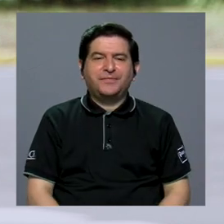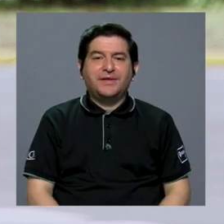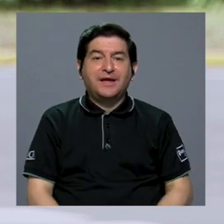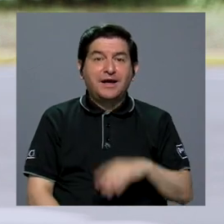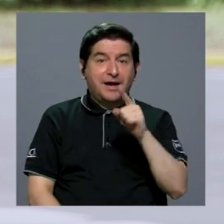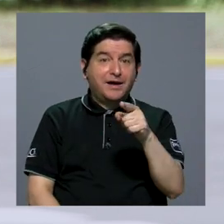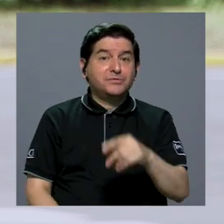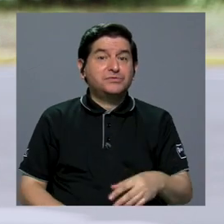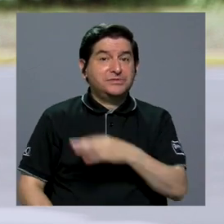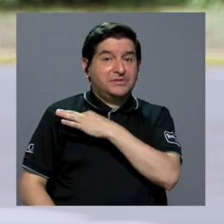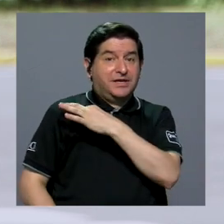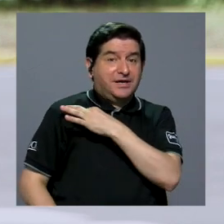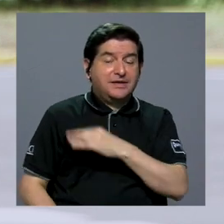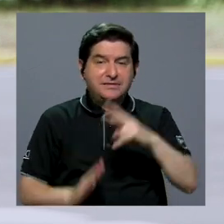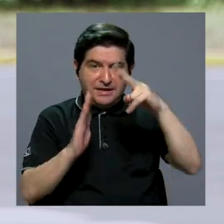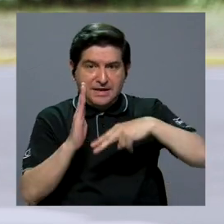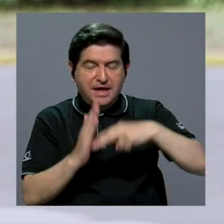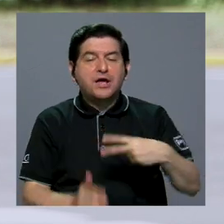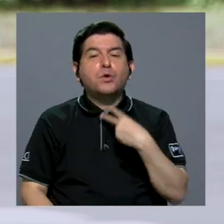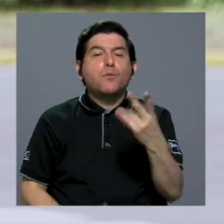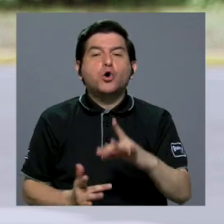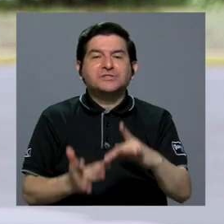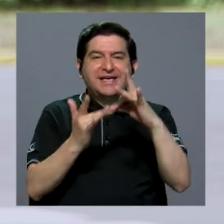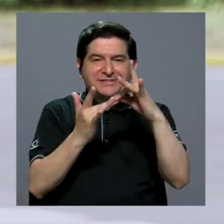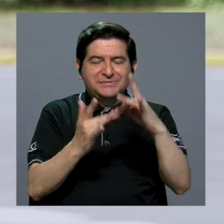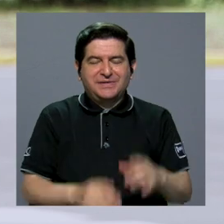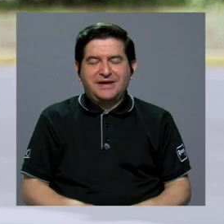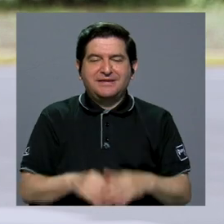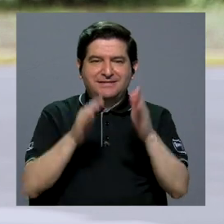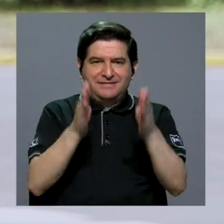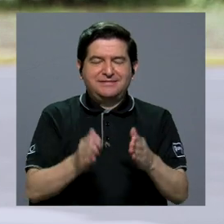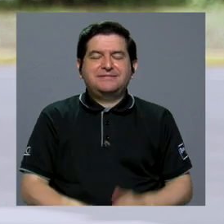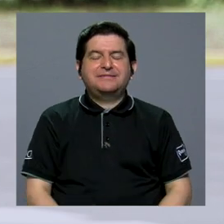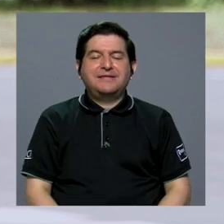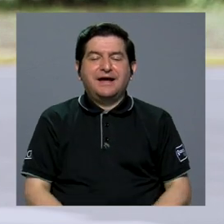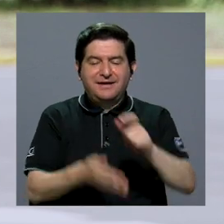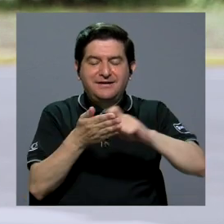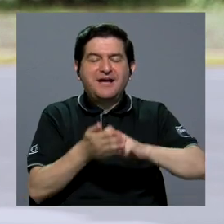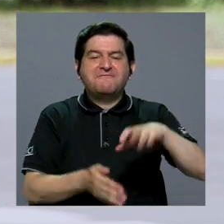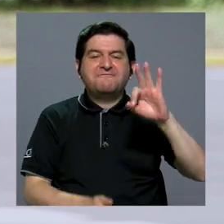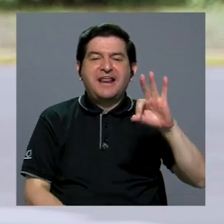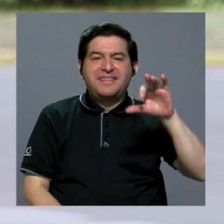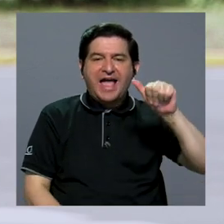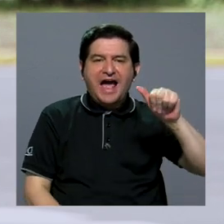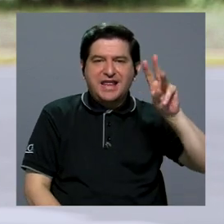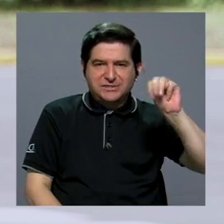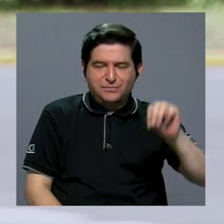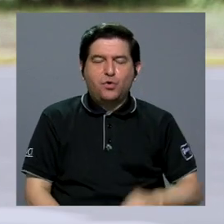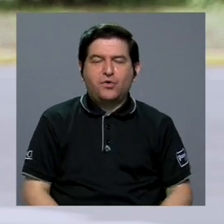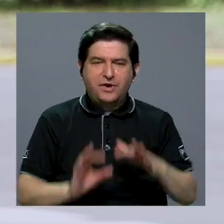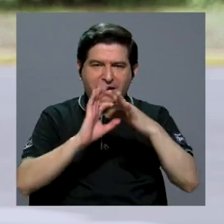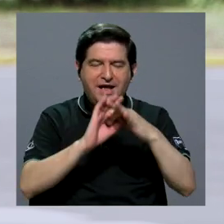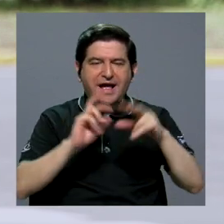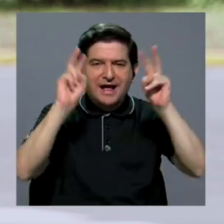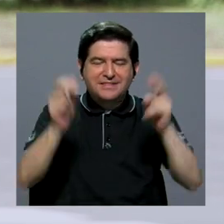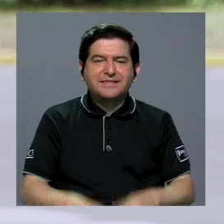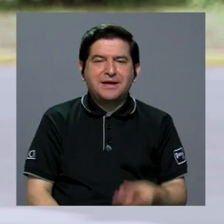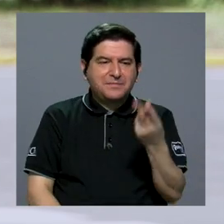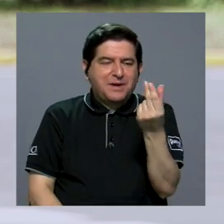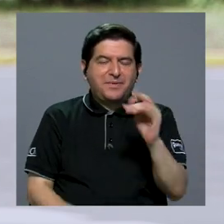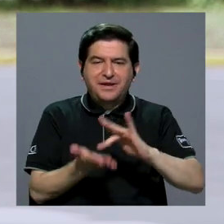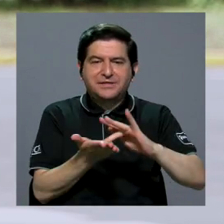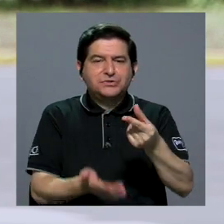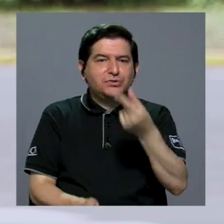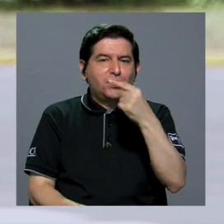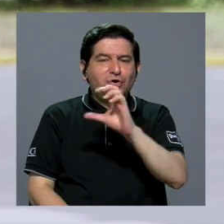Y a ustedes la invitación para leer voz experta por parte del autor Freddy Arias Mora, con respecto al tema del precio de